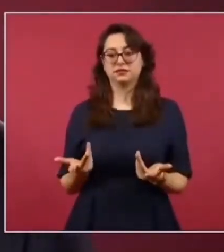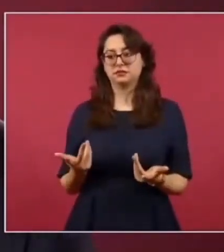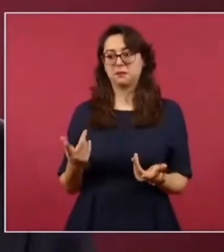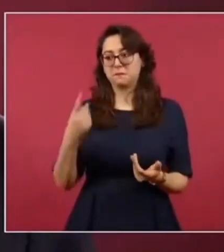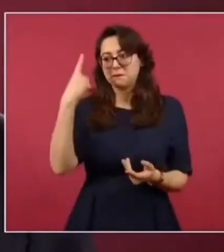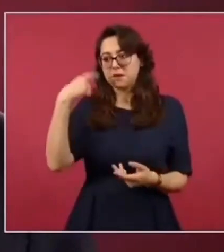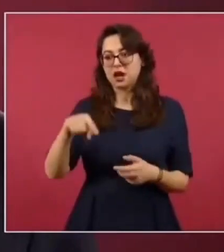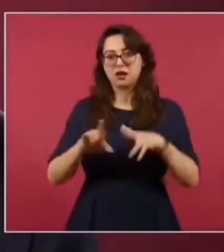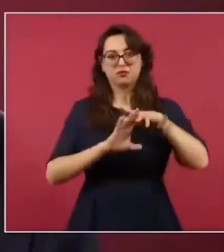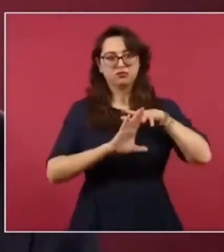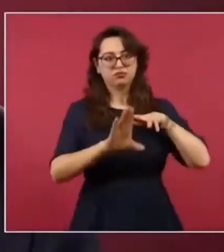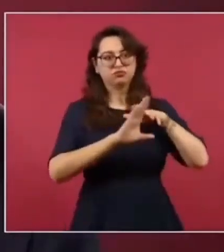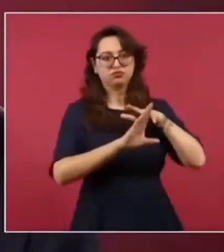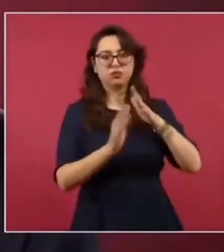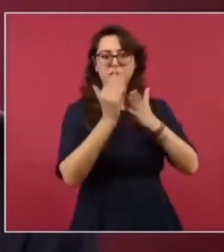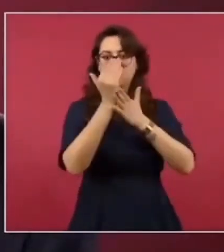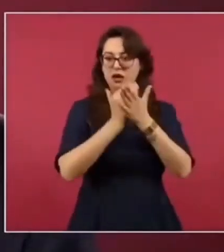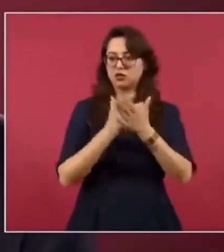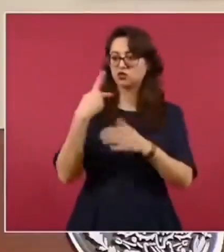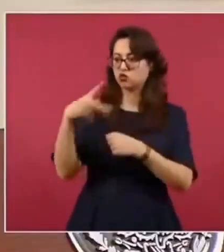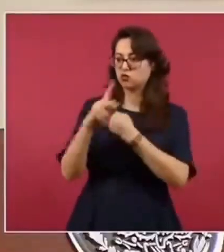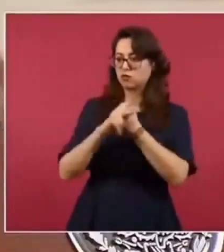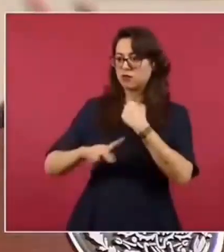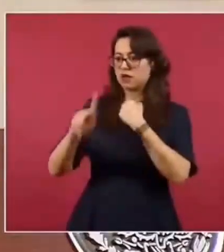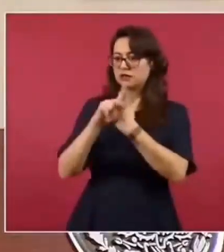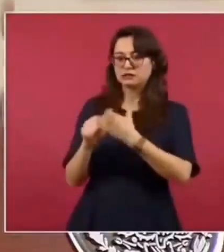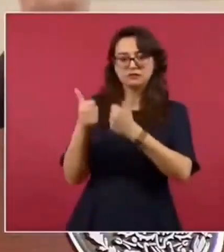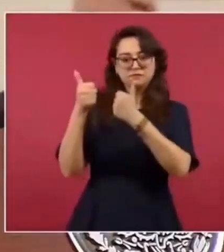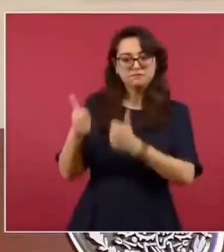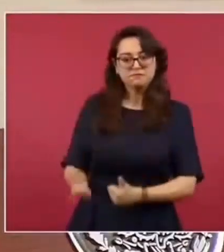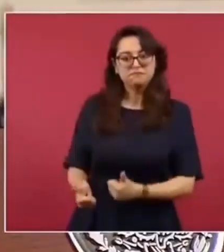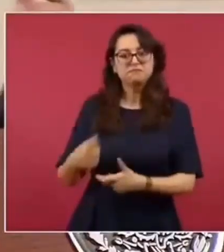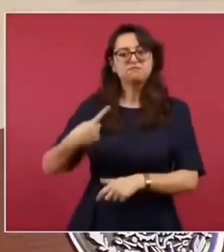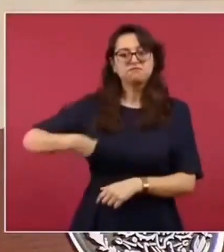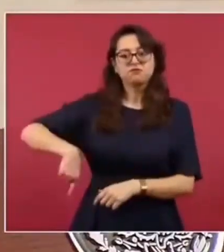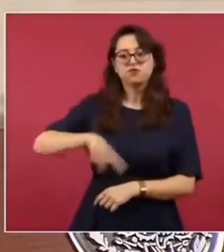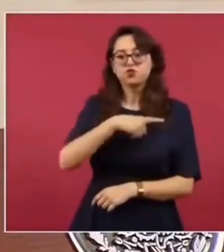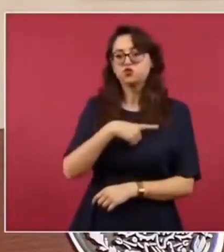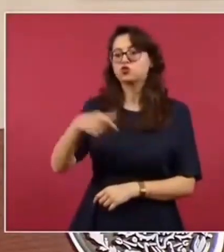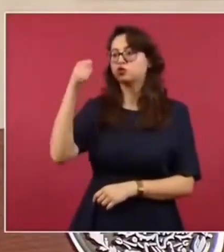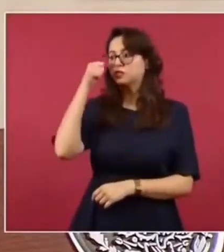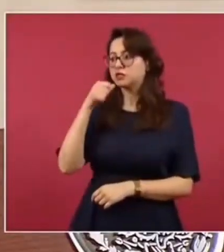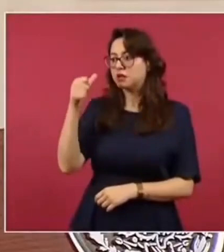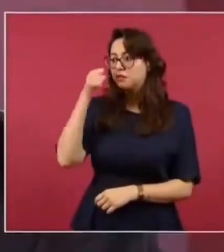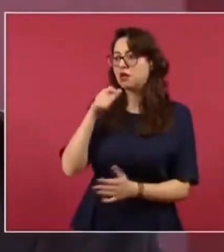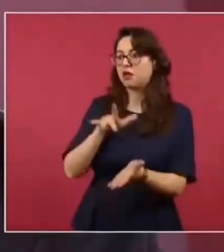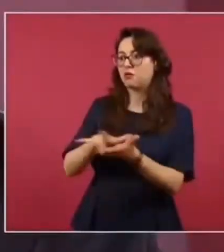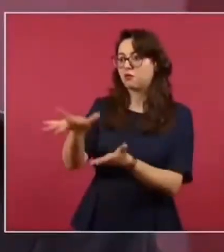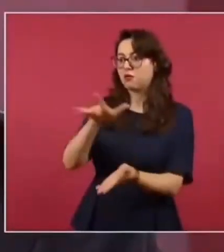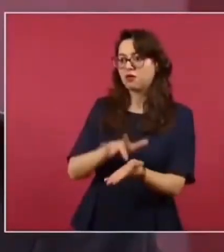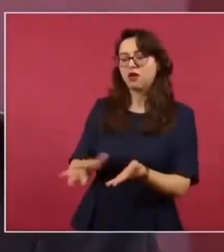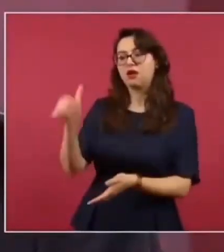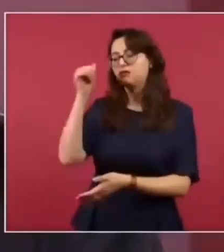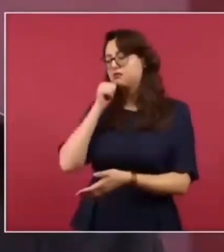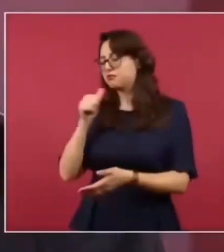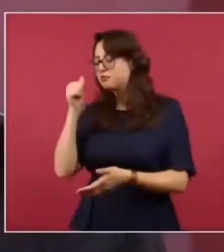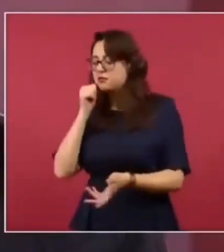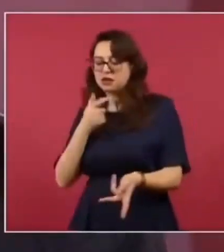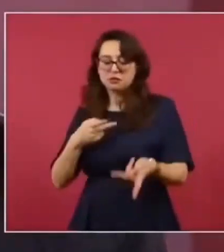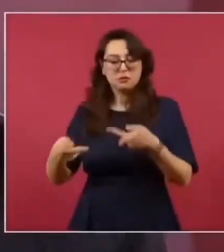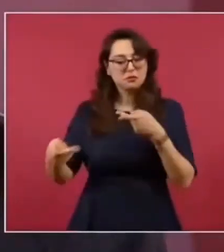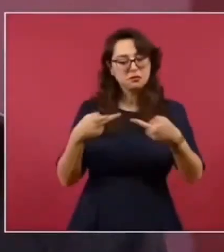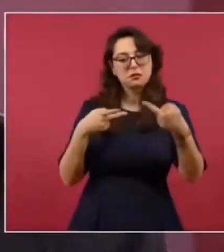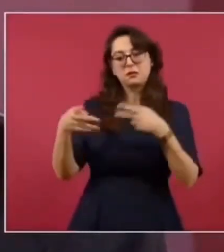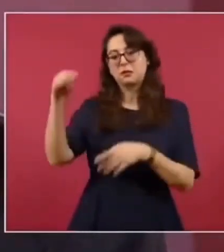el flujo migratorio. Y siempre estamos hablando de